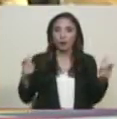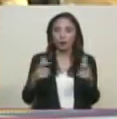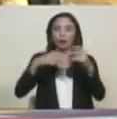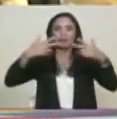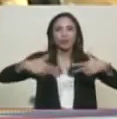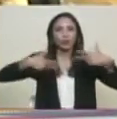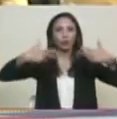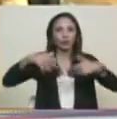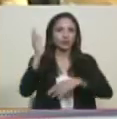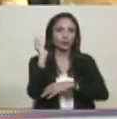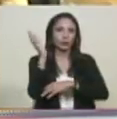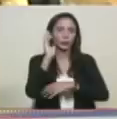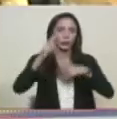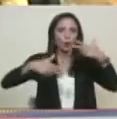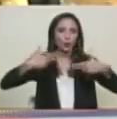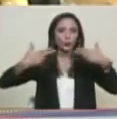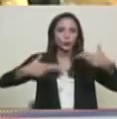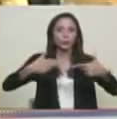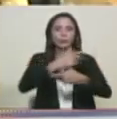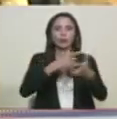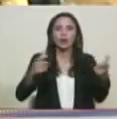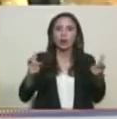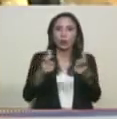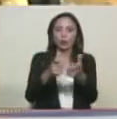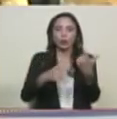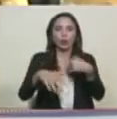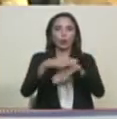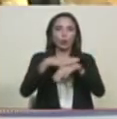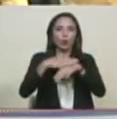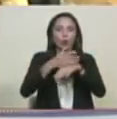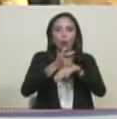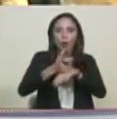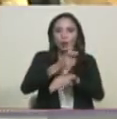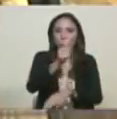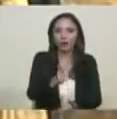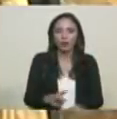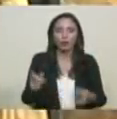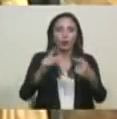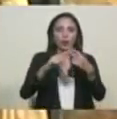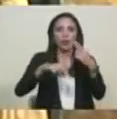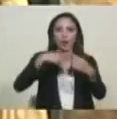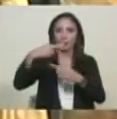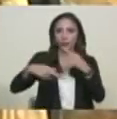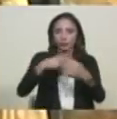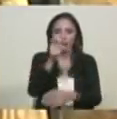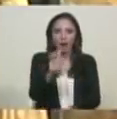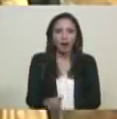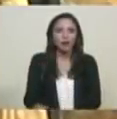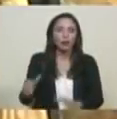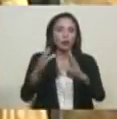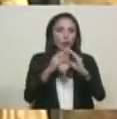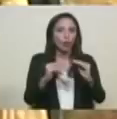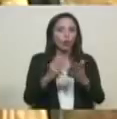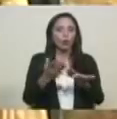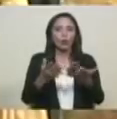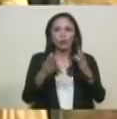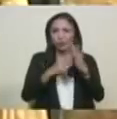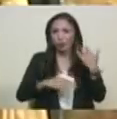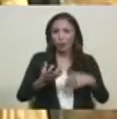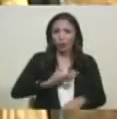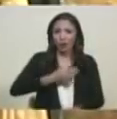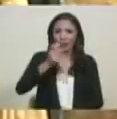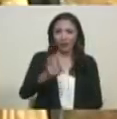videoconferencia con todos los gobernadores, gobernadoras, revolucionarios, con los protectores,